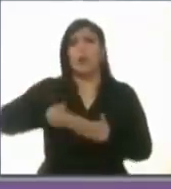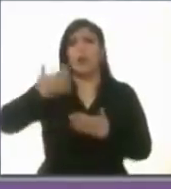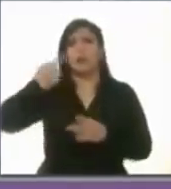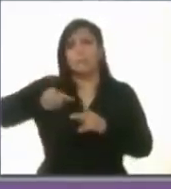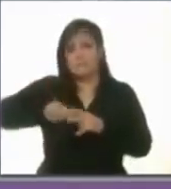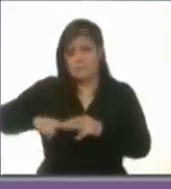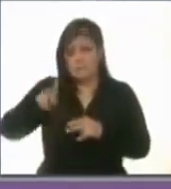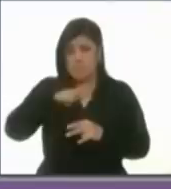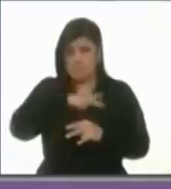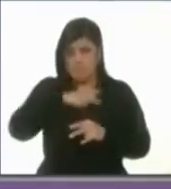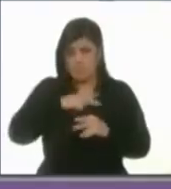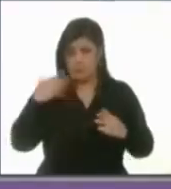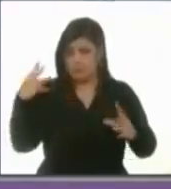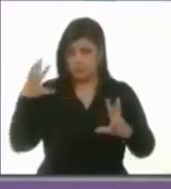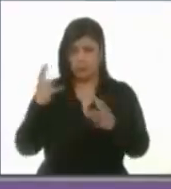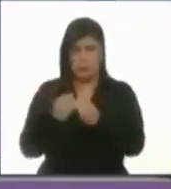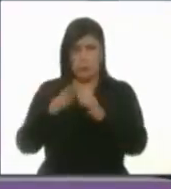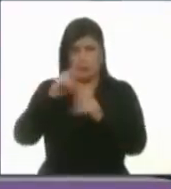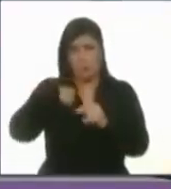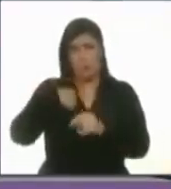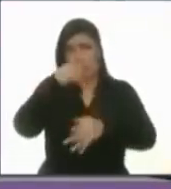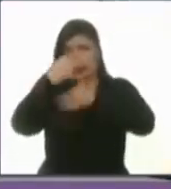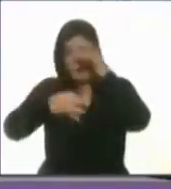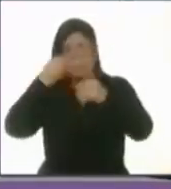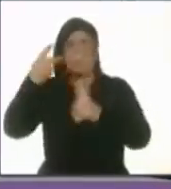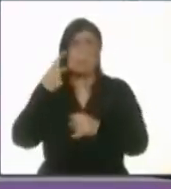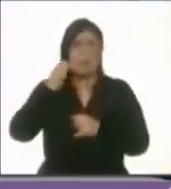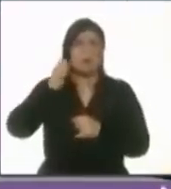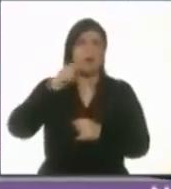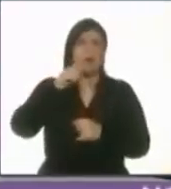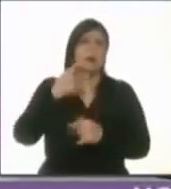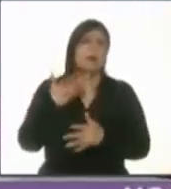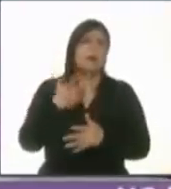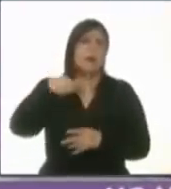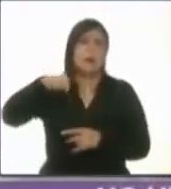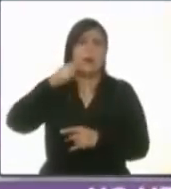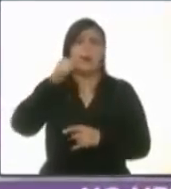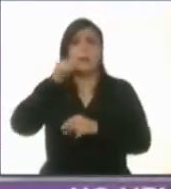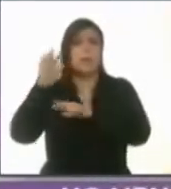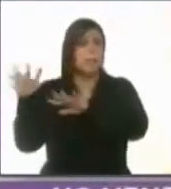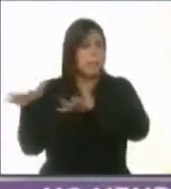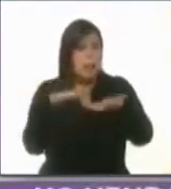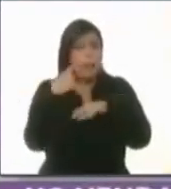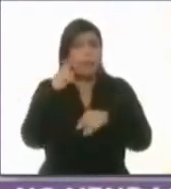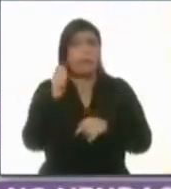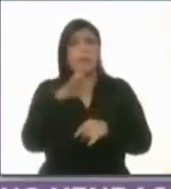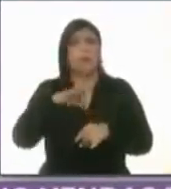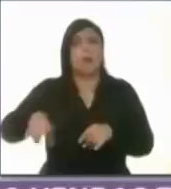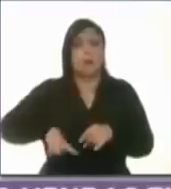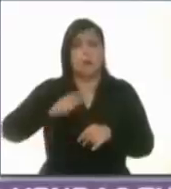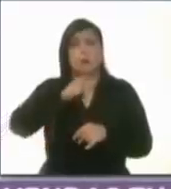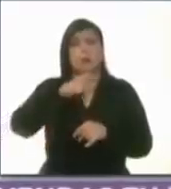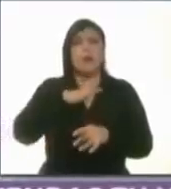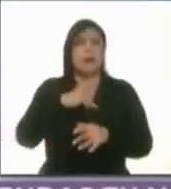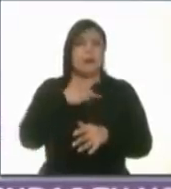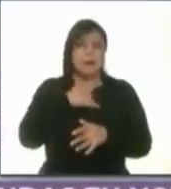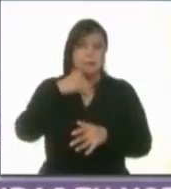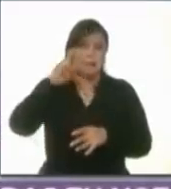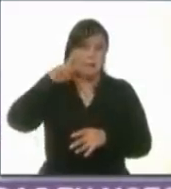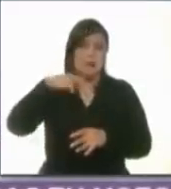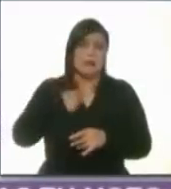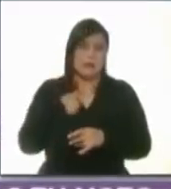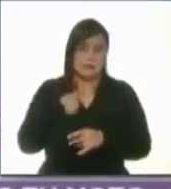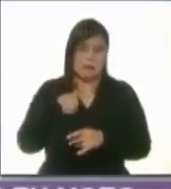campaña aquellos que siempre ven al gobierno como un botín han cuestionado el que yo sea